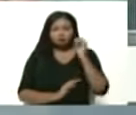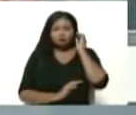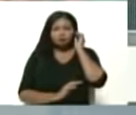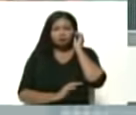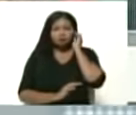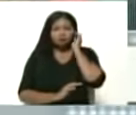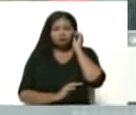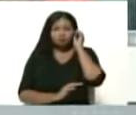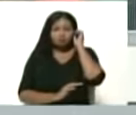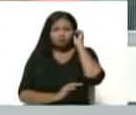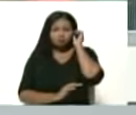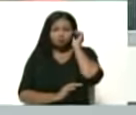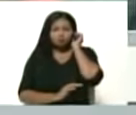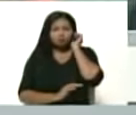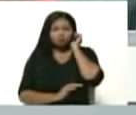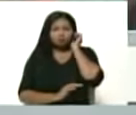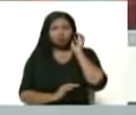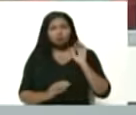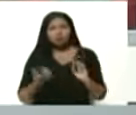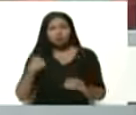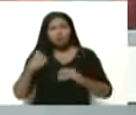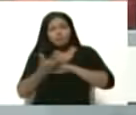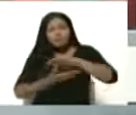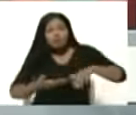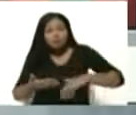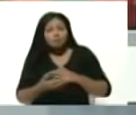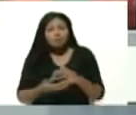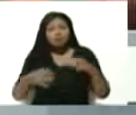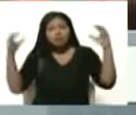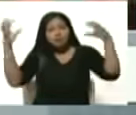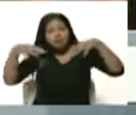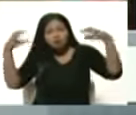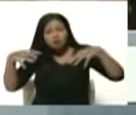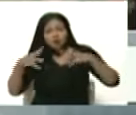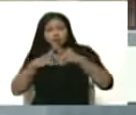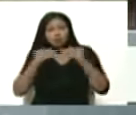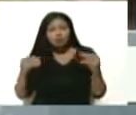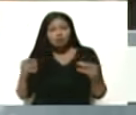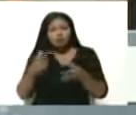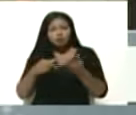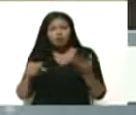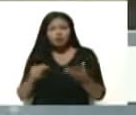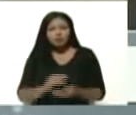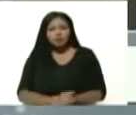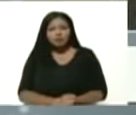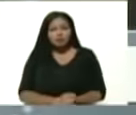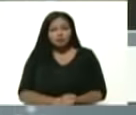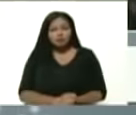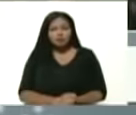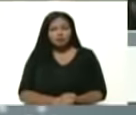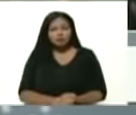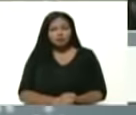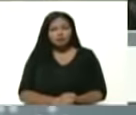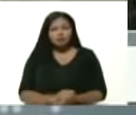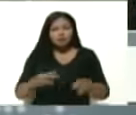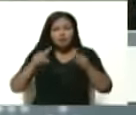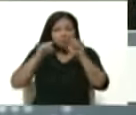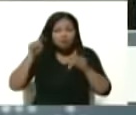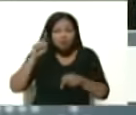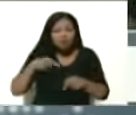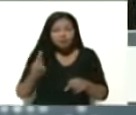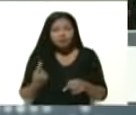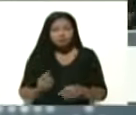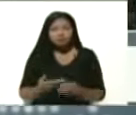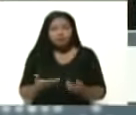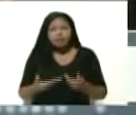afectadas con las lluvias, con los deslaves, con las crecidas. Y tenemos que